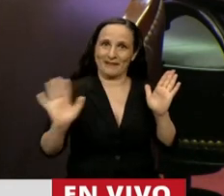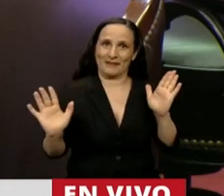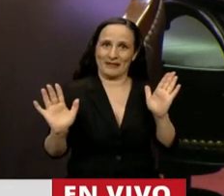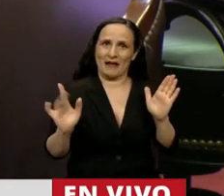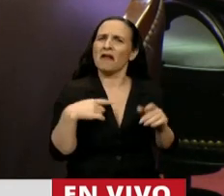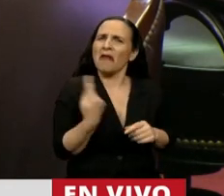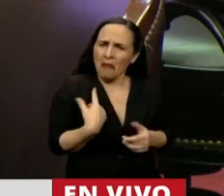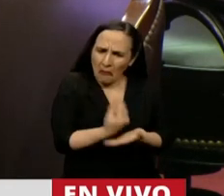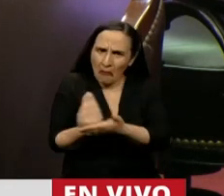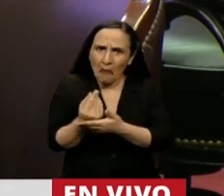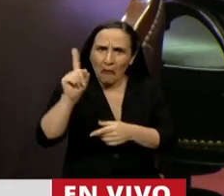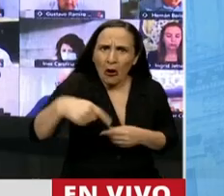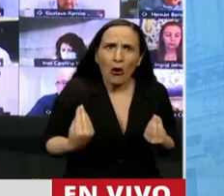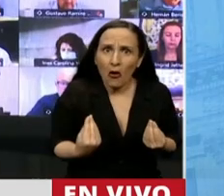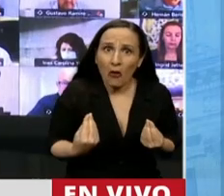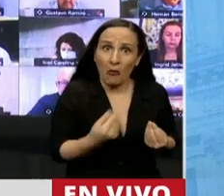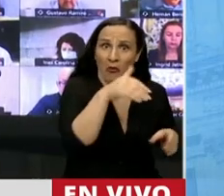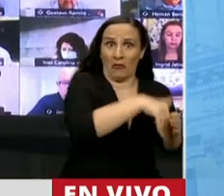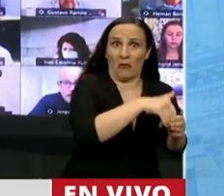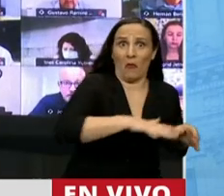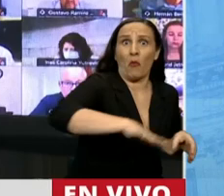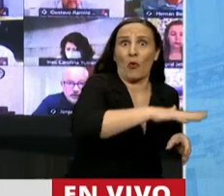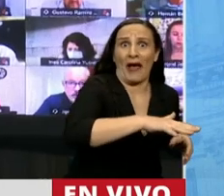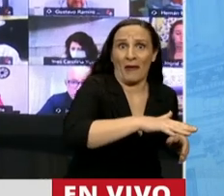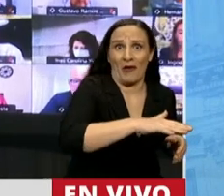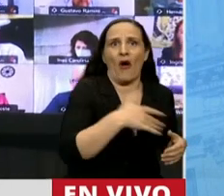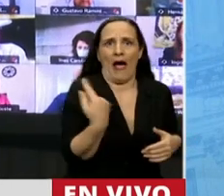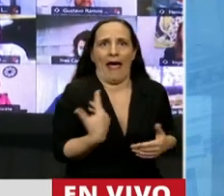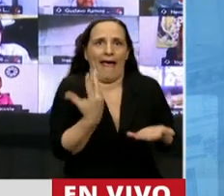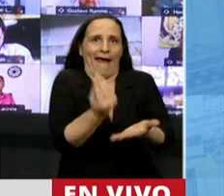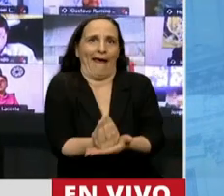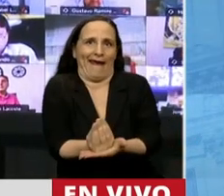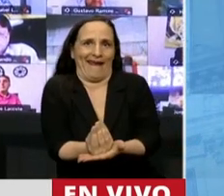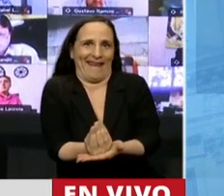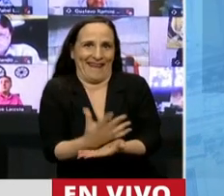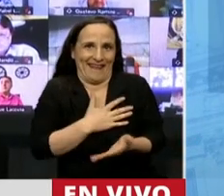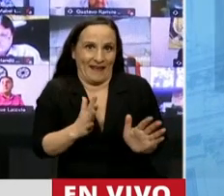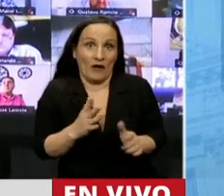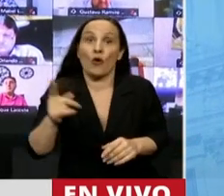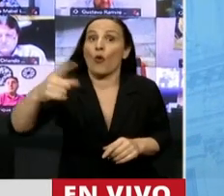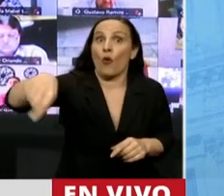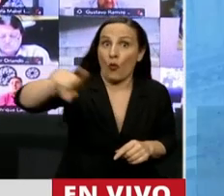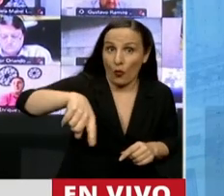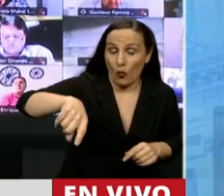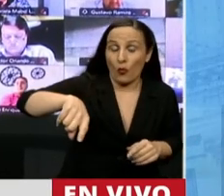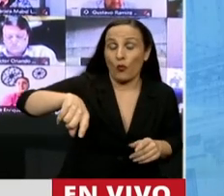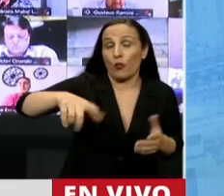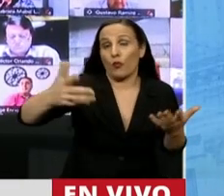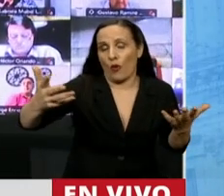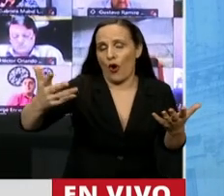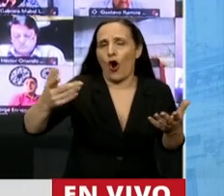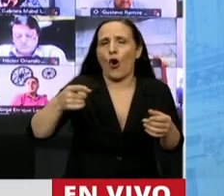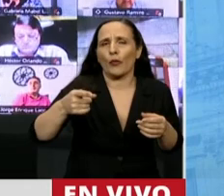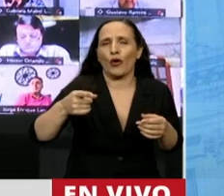elección popular, tenemos una representación que tenemos el deber de ejercer y ustedes, y la realidad, por supuesto al